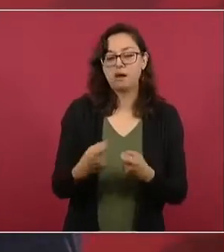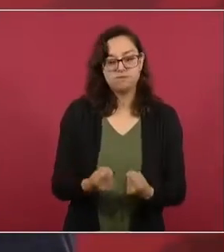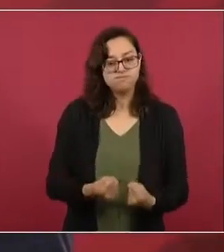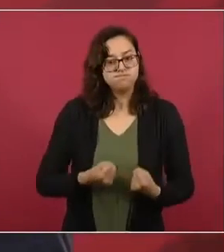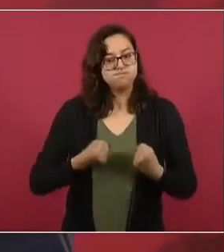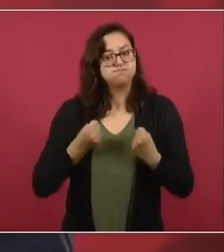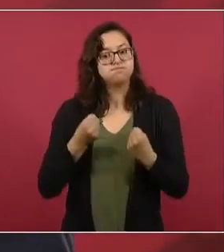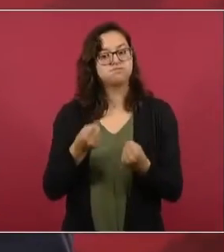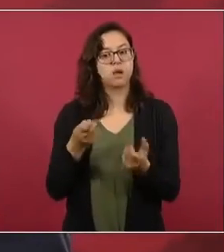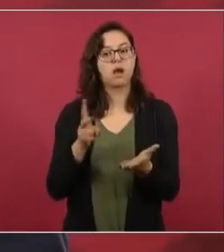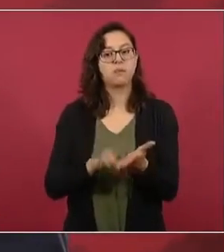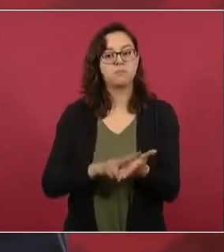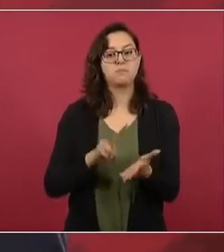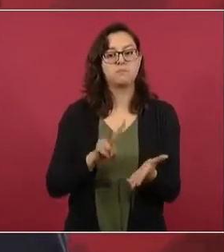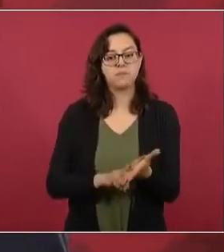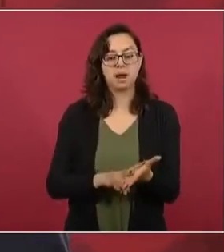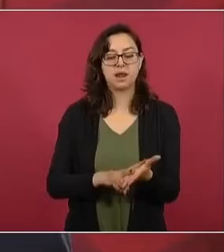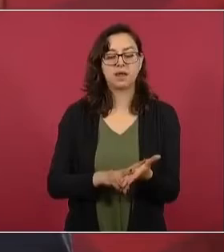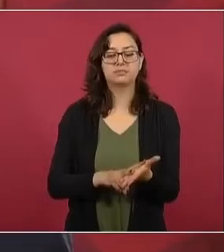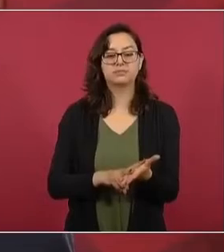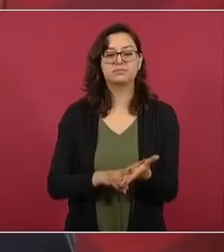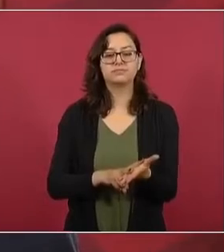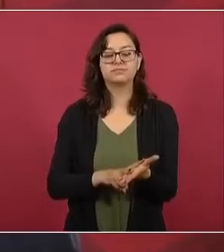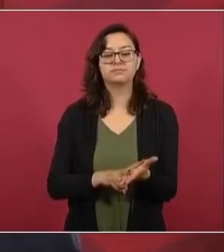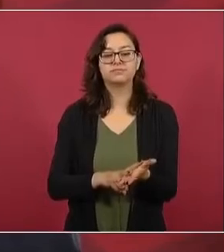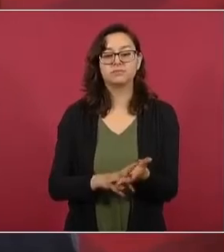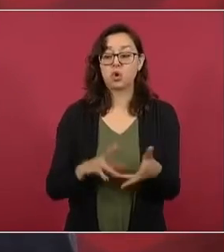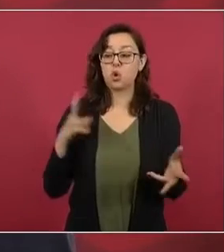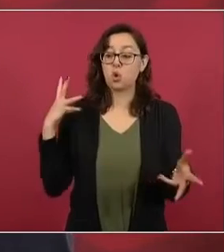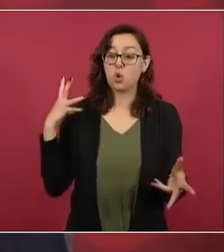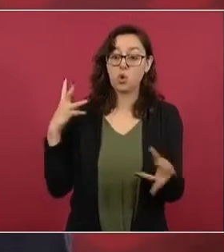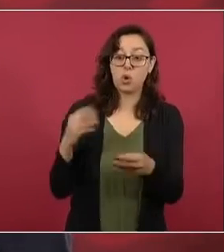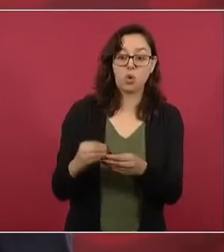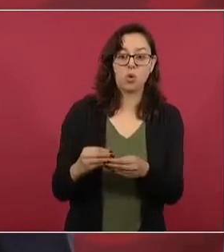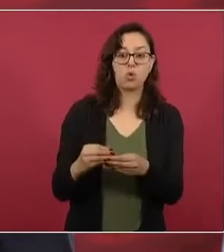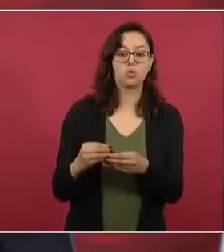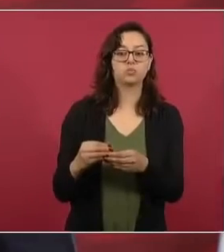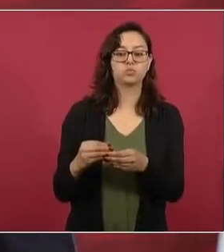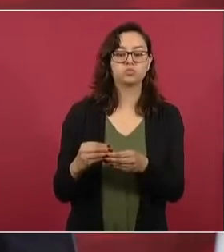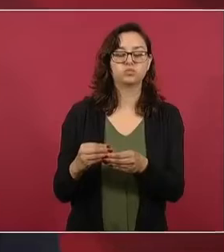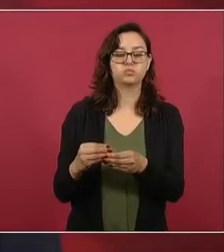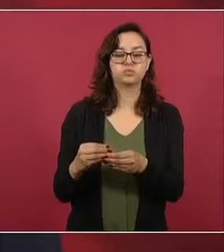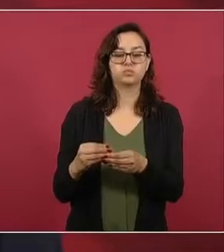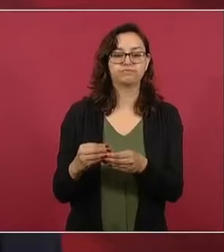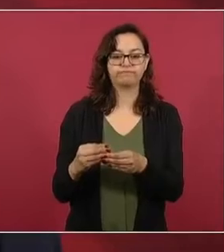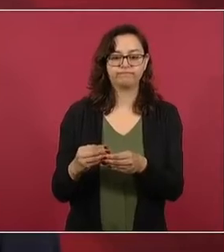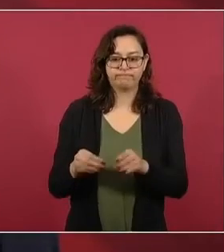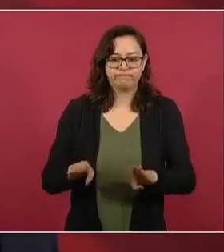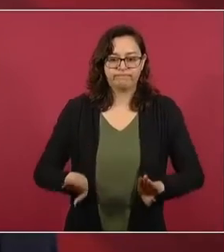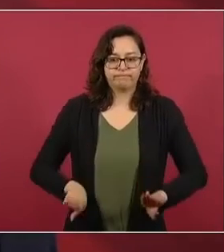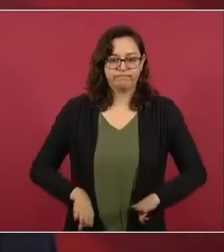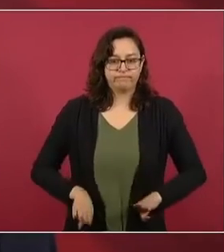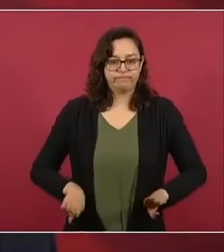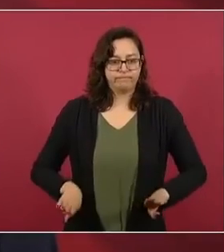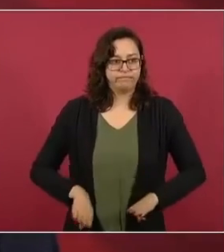De ahí dimana lo que somos